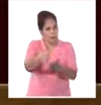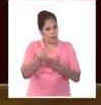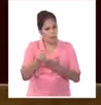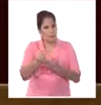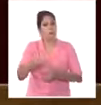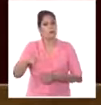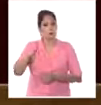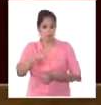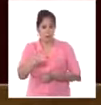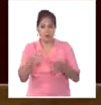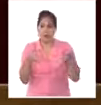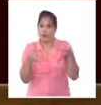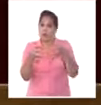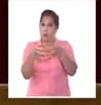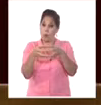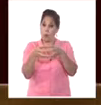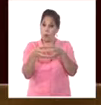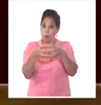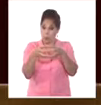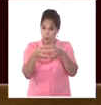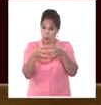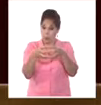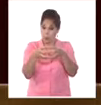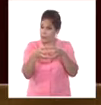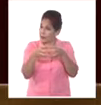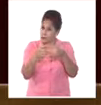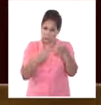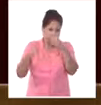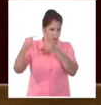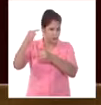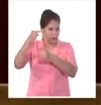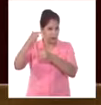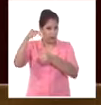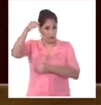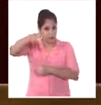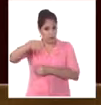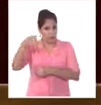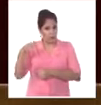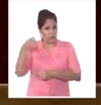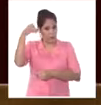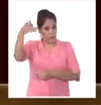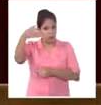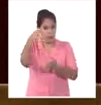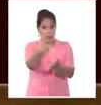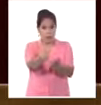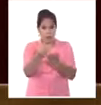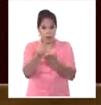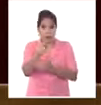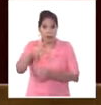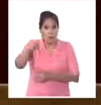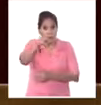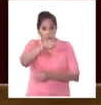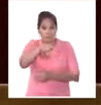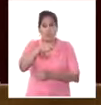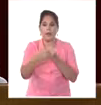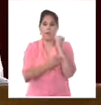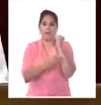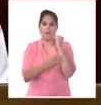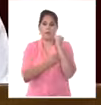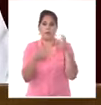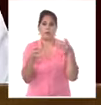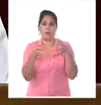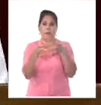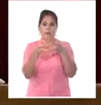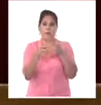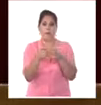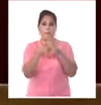La unidad y la esperanza son nuestro presente y futuro y la solidaridad de ustedes fortalece la unidad y